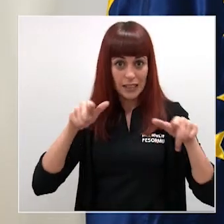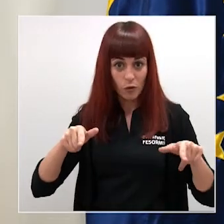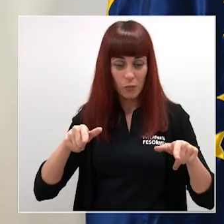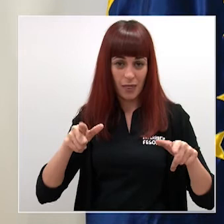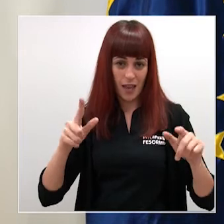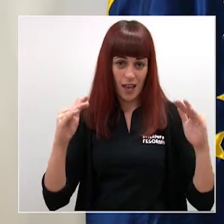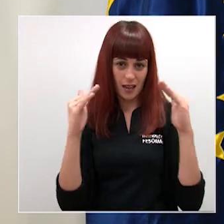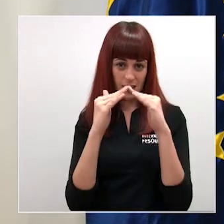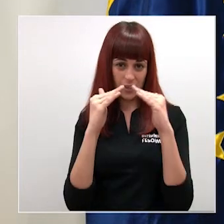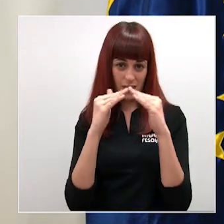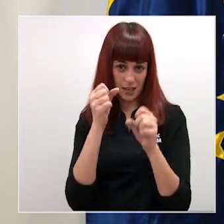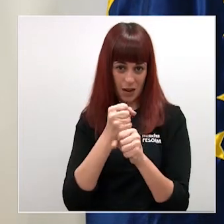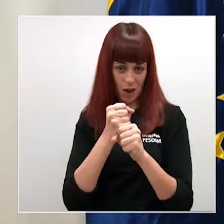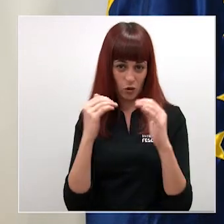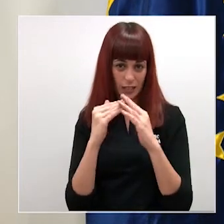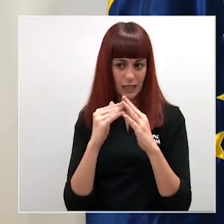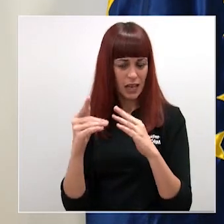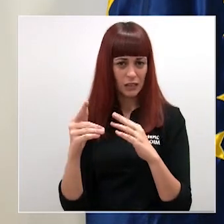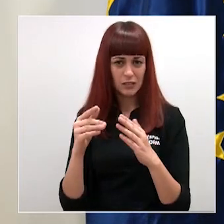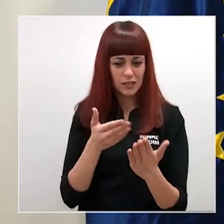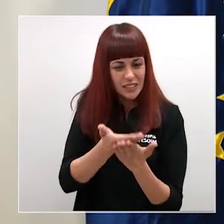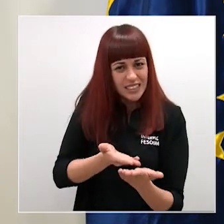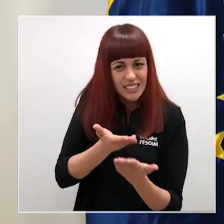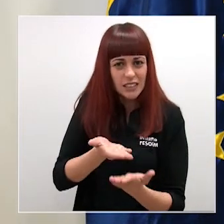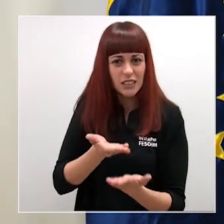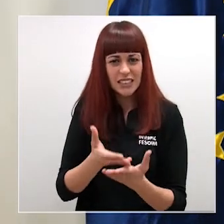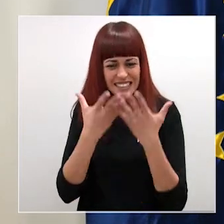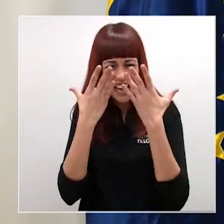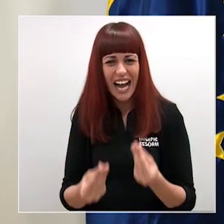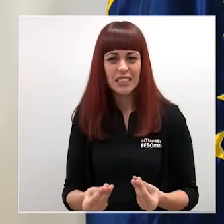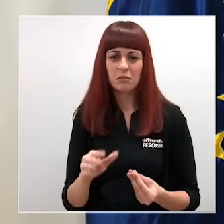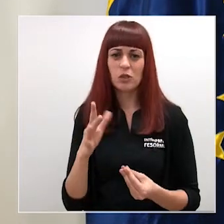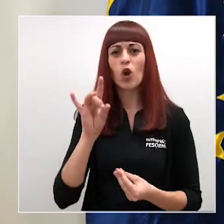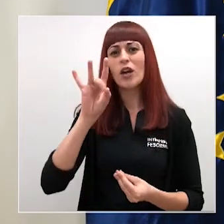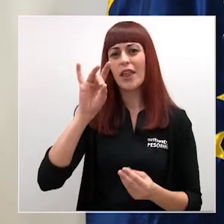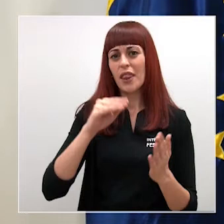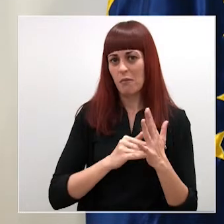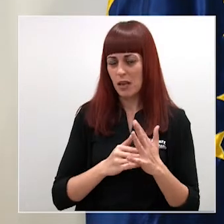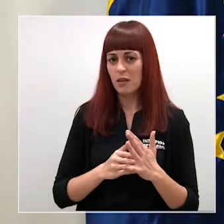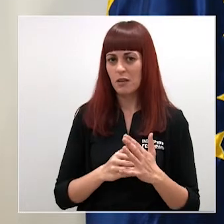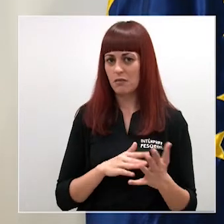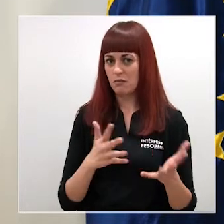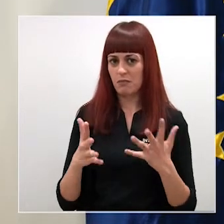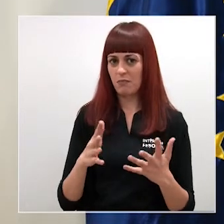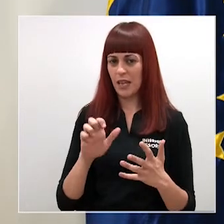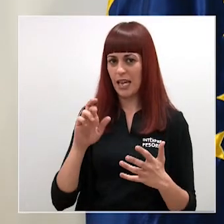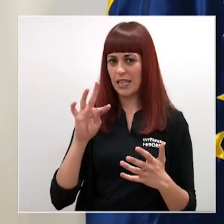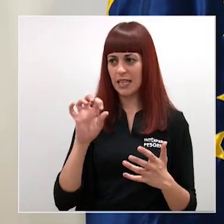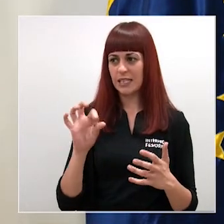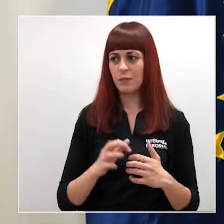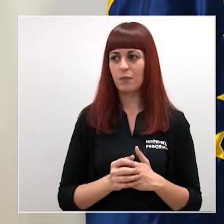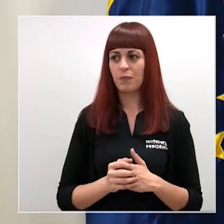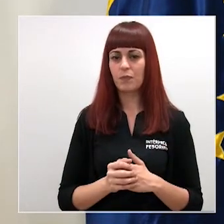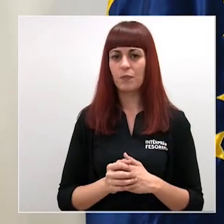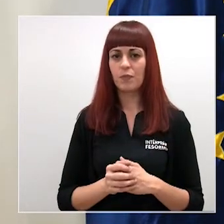teletrabajo ha dificultado mucho Las últimas cifras que me dan rondan lo que dijimos ¿no? 15.000 En cualquier caso por ser positivo